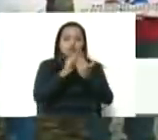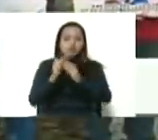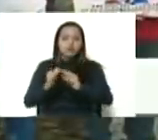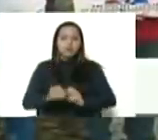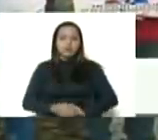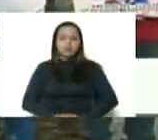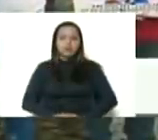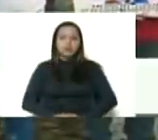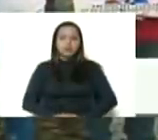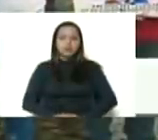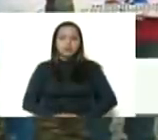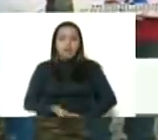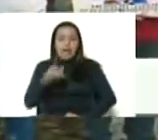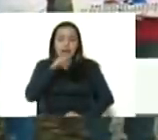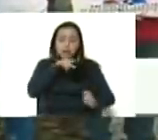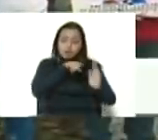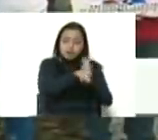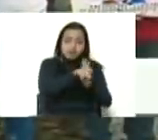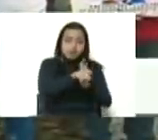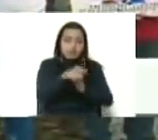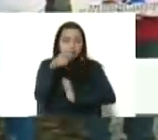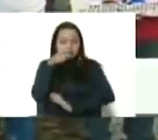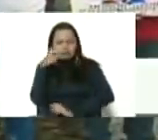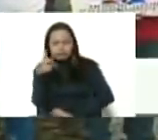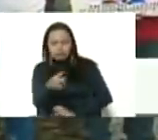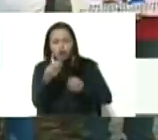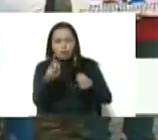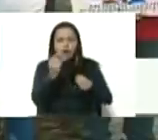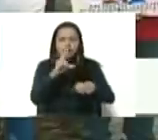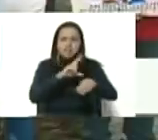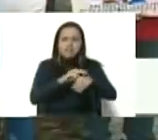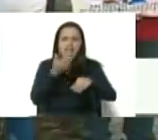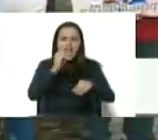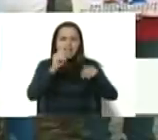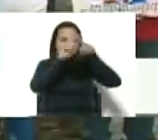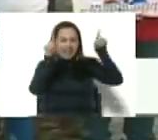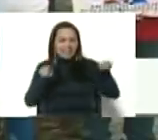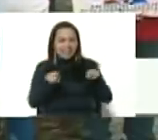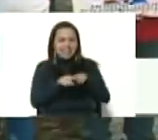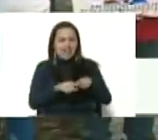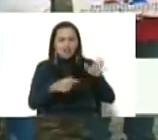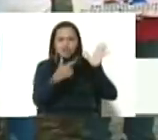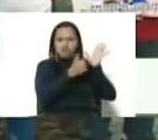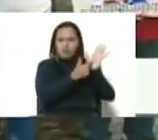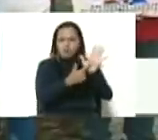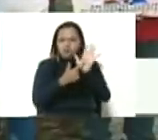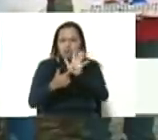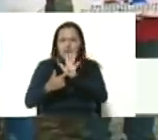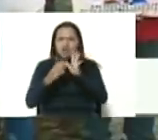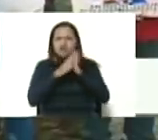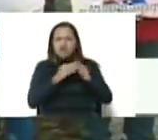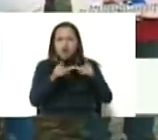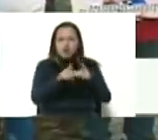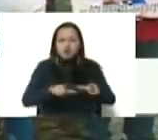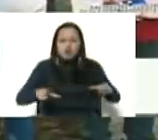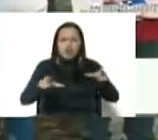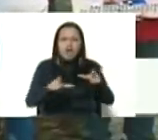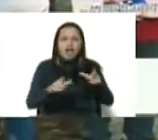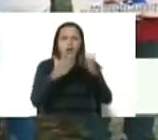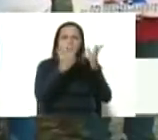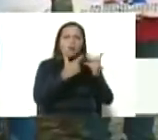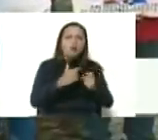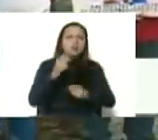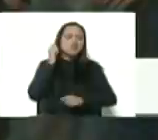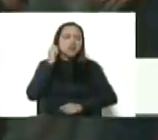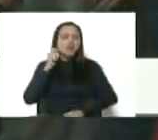estuvimos en su módulo, estuvimos observando. Tienen una cartelera donde tienen ploteados cada uno de los sectores, las mujeres embarazadas,